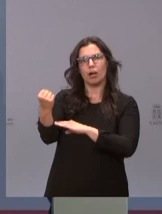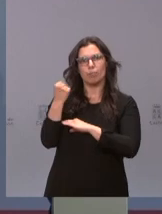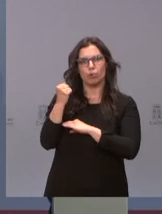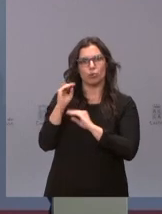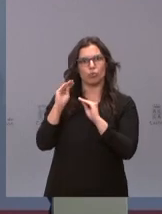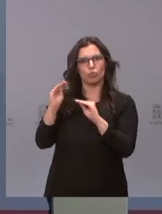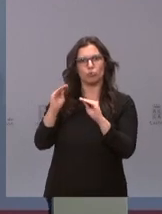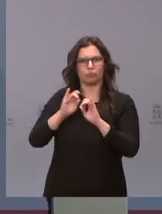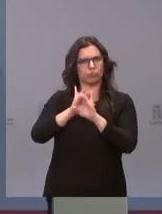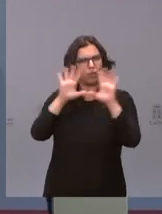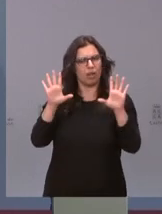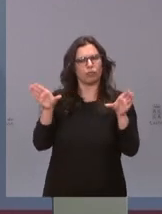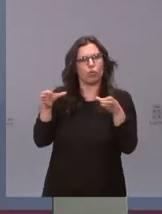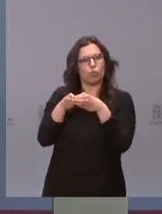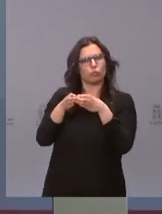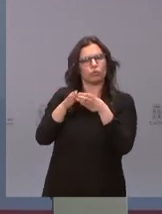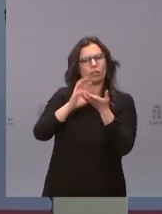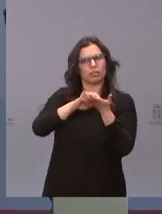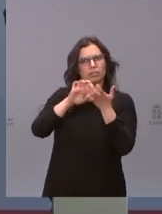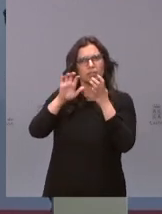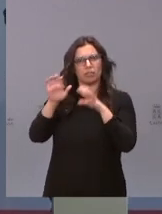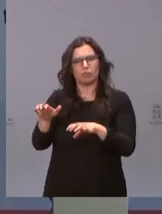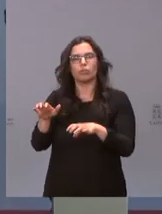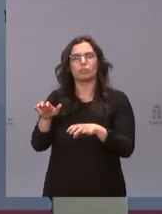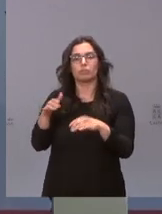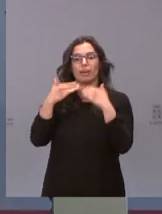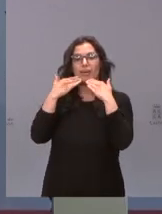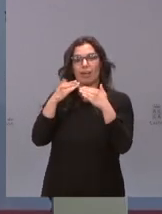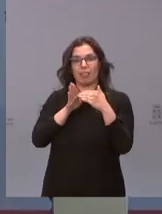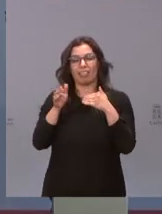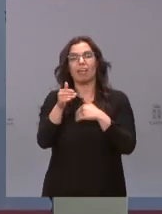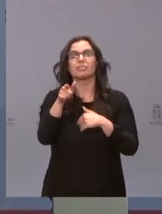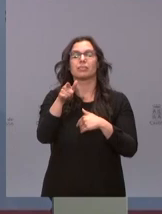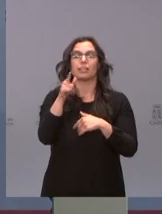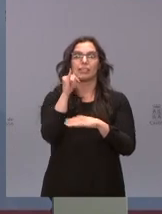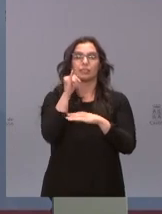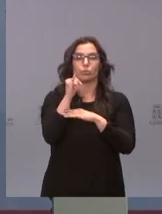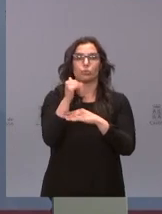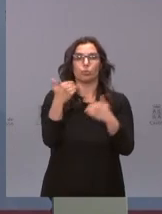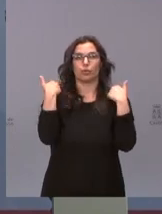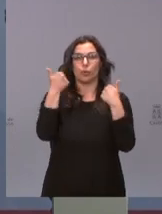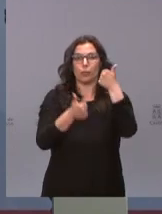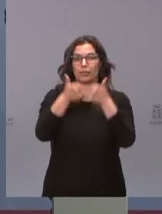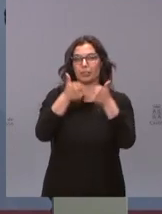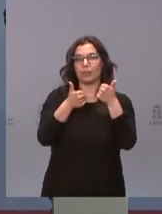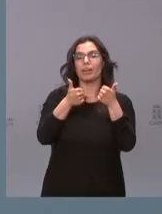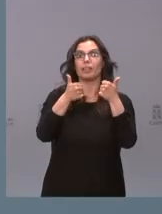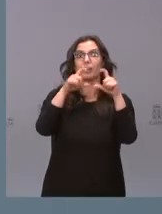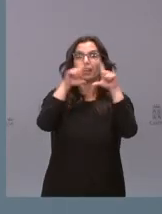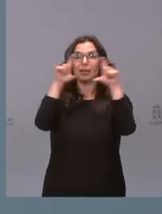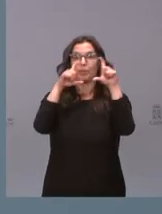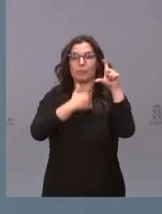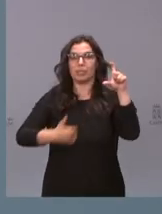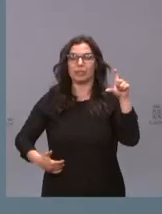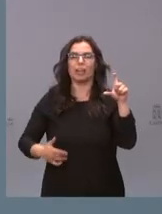apoyo decidido que la Junta de Castilla y León, a través del Instituto de Competitividad Empresarial, va a proporcionar